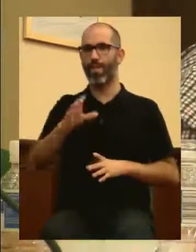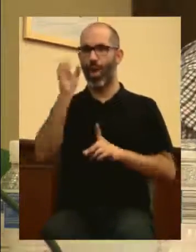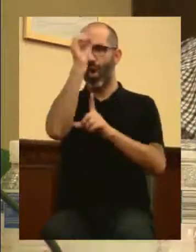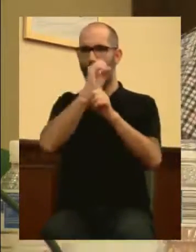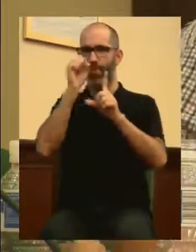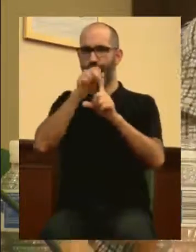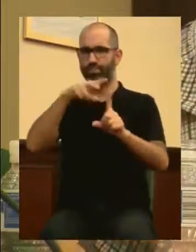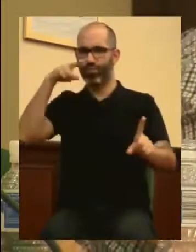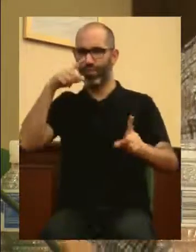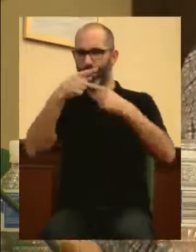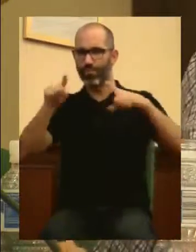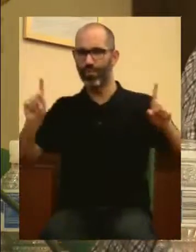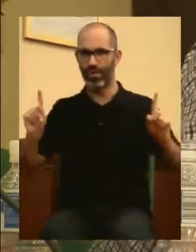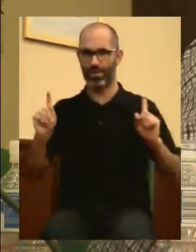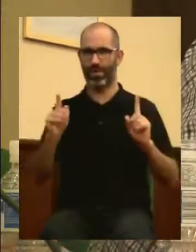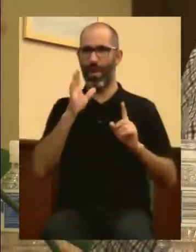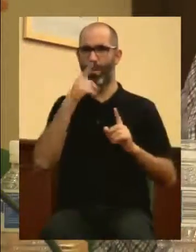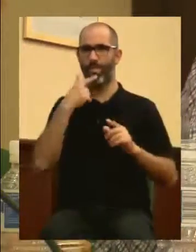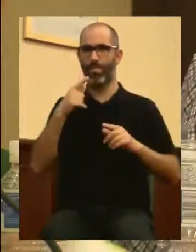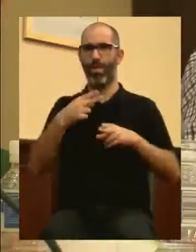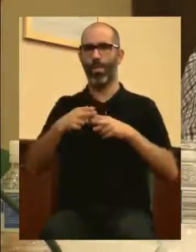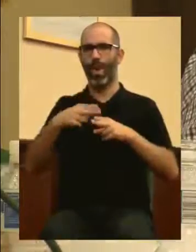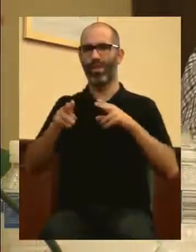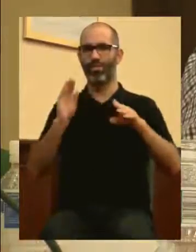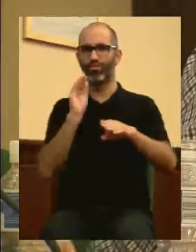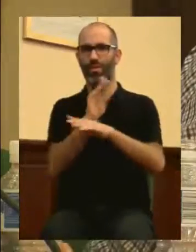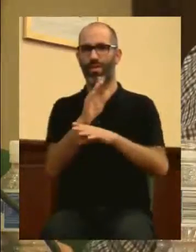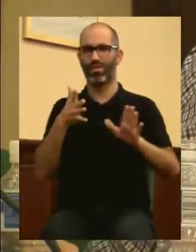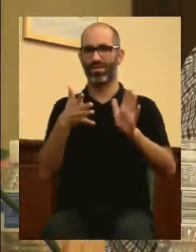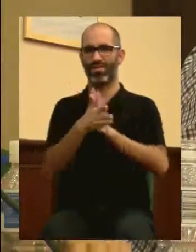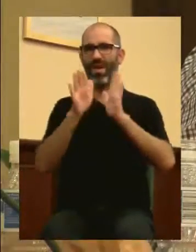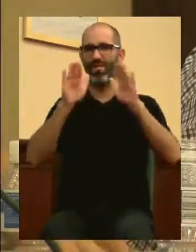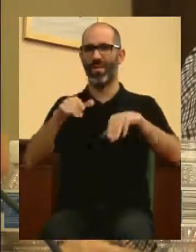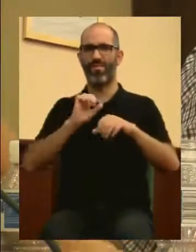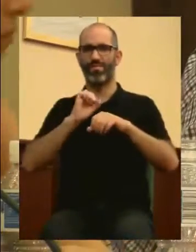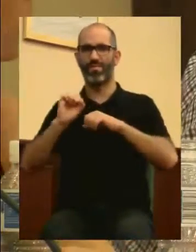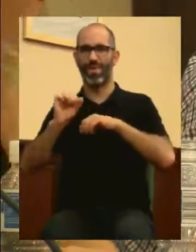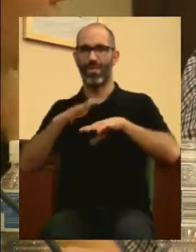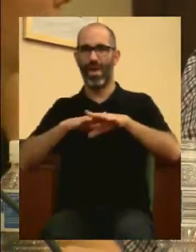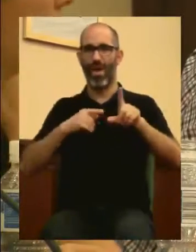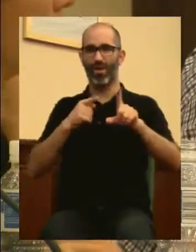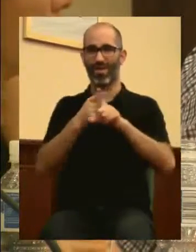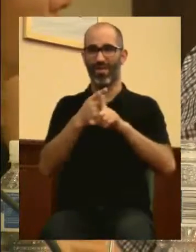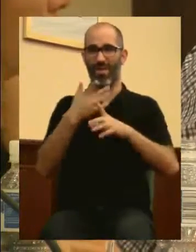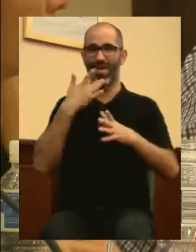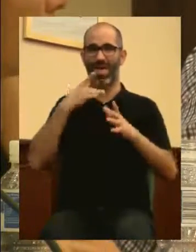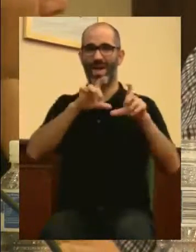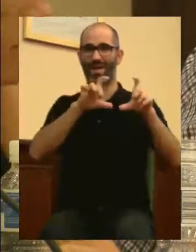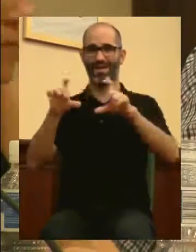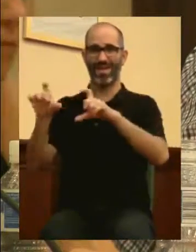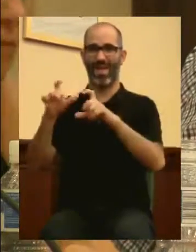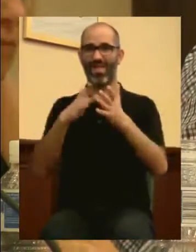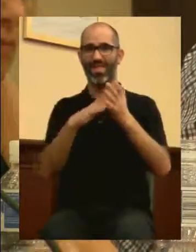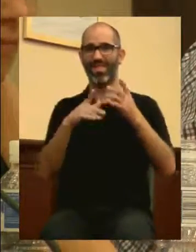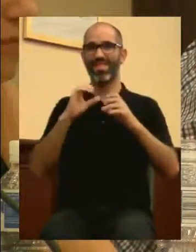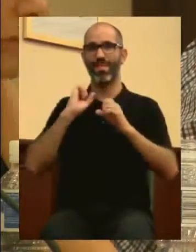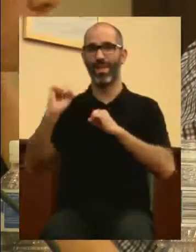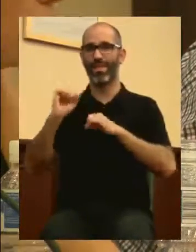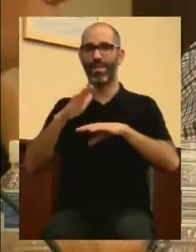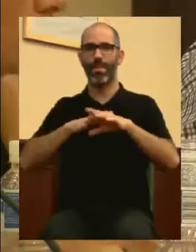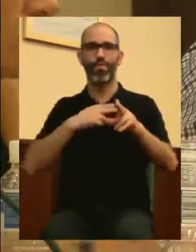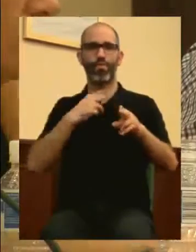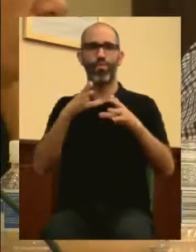Mire, porque una política de subvenciones que hace dependientes a las entidades ciudadanas, del político de turno, del